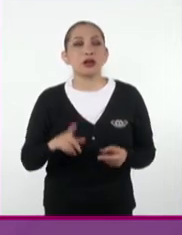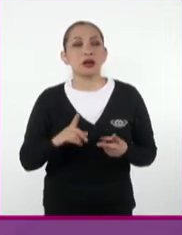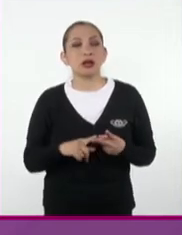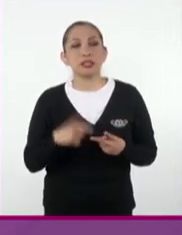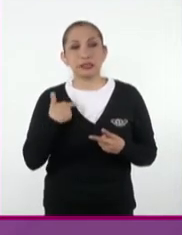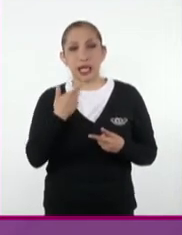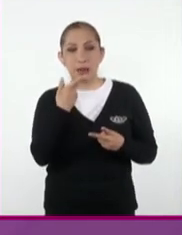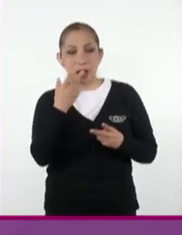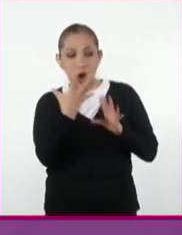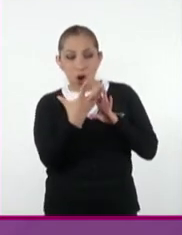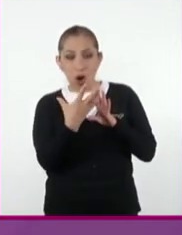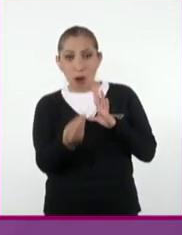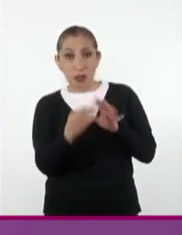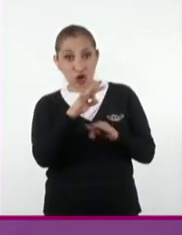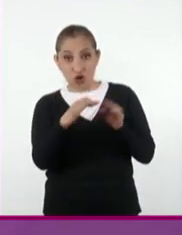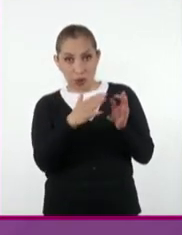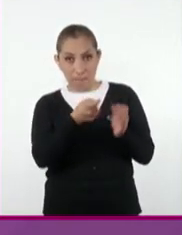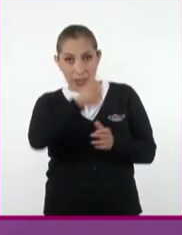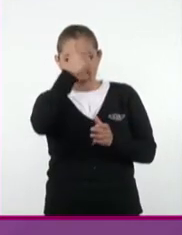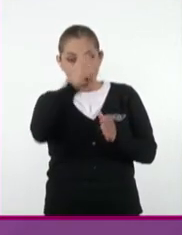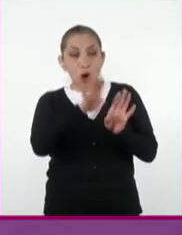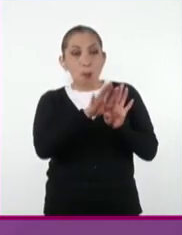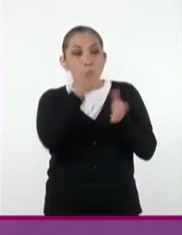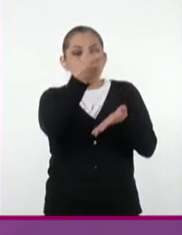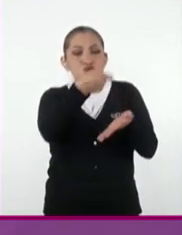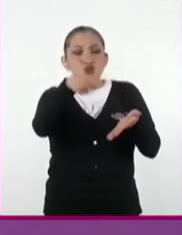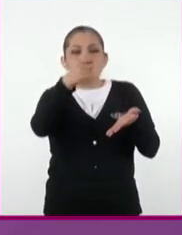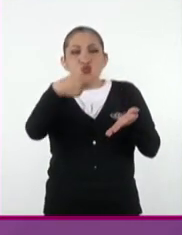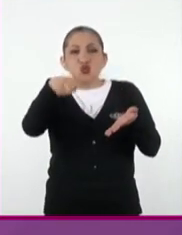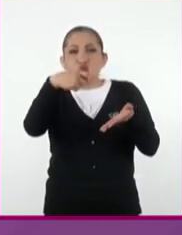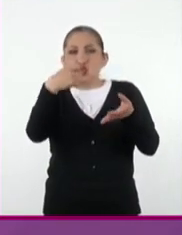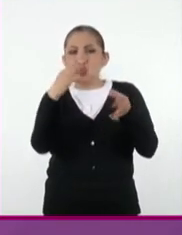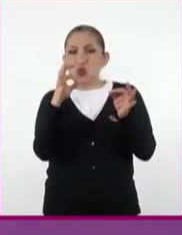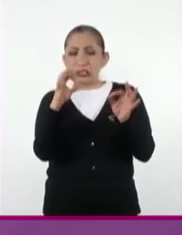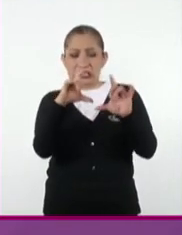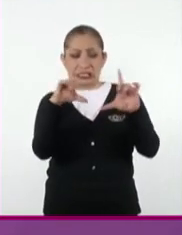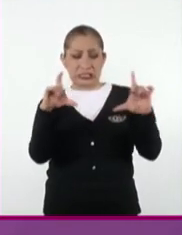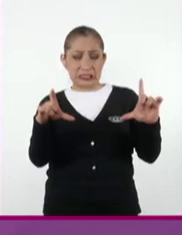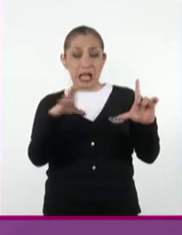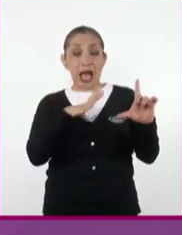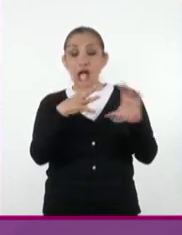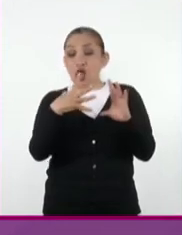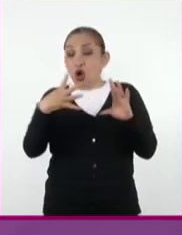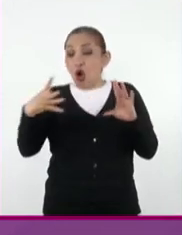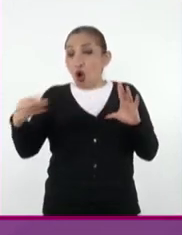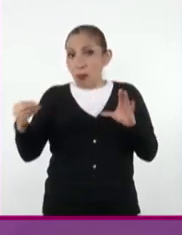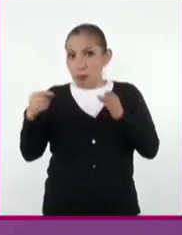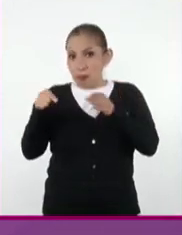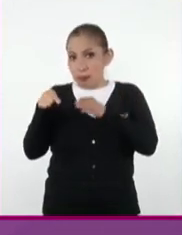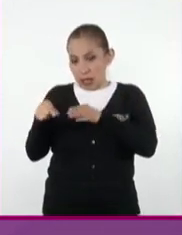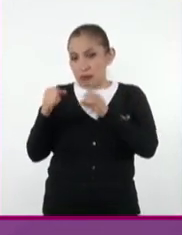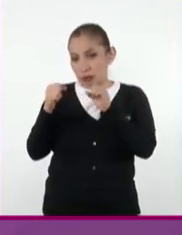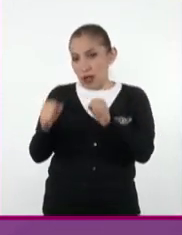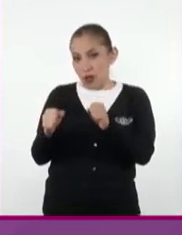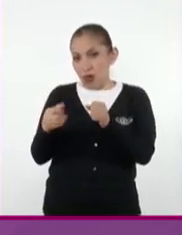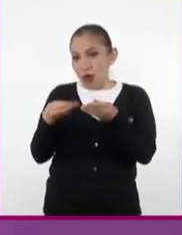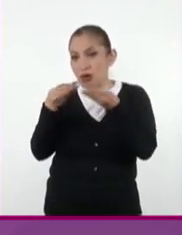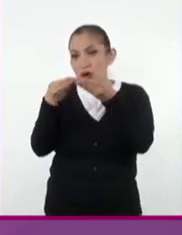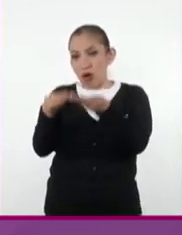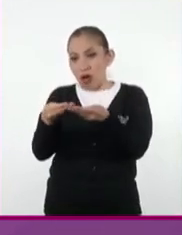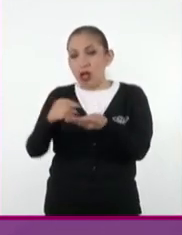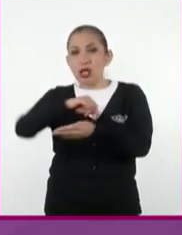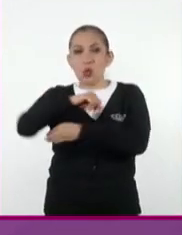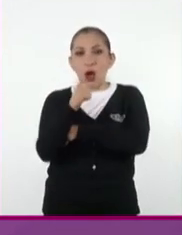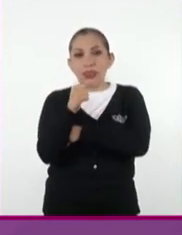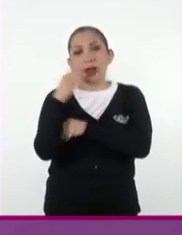Se hacen copias, todos estos, los primeros son como manuscritos. Entonces, está la copia que de seguro le dieron a él y la